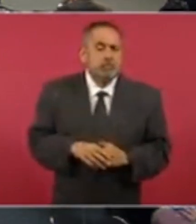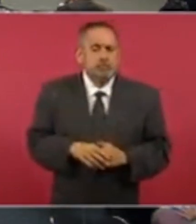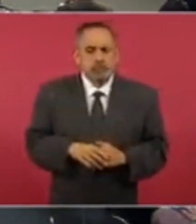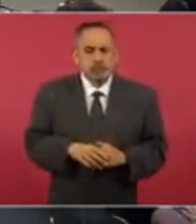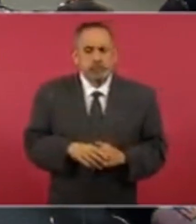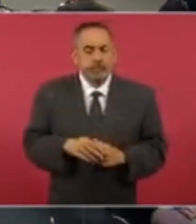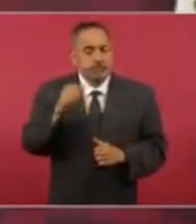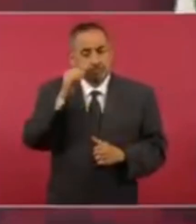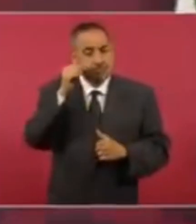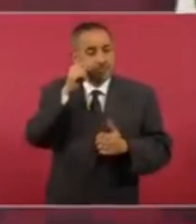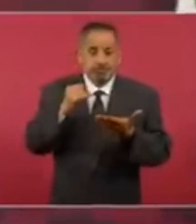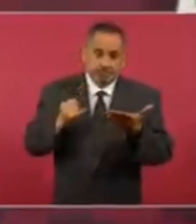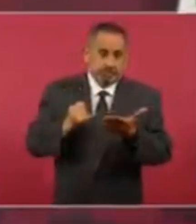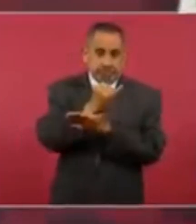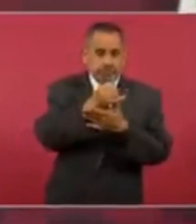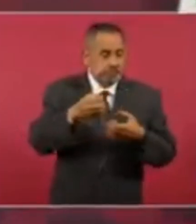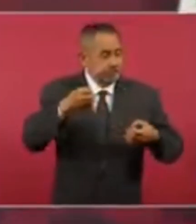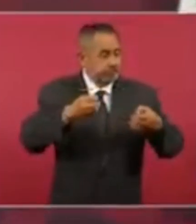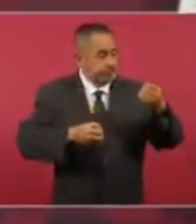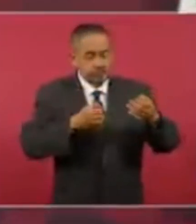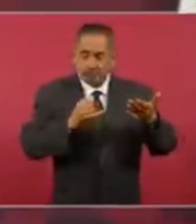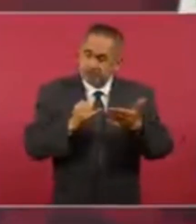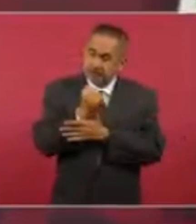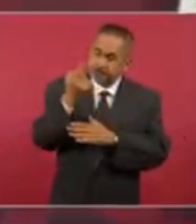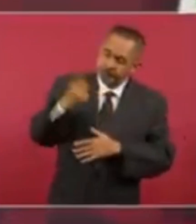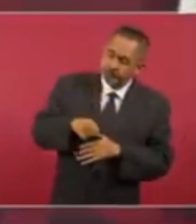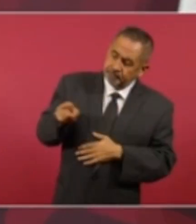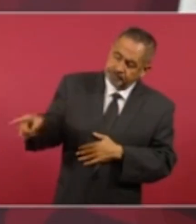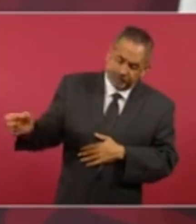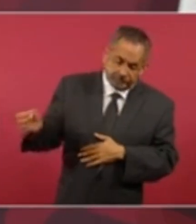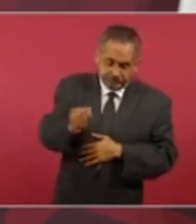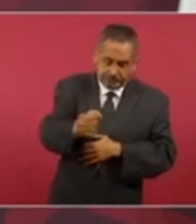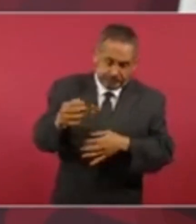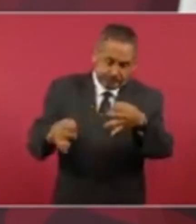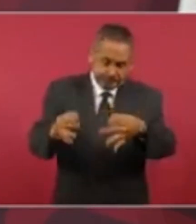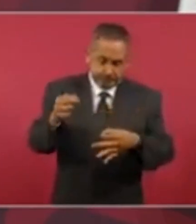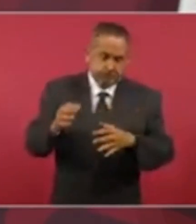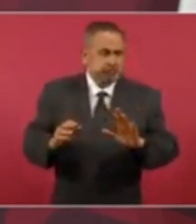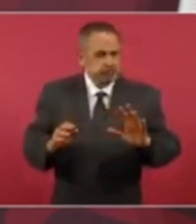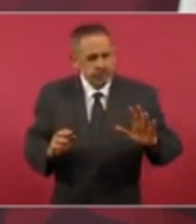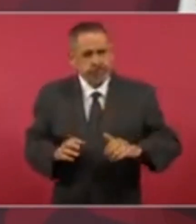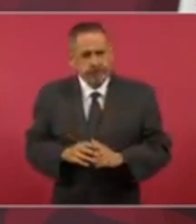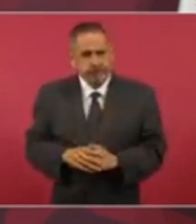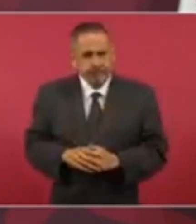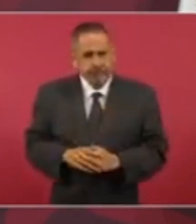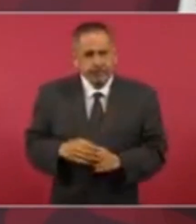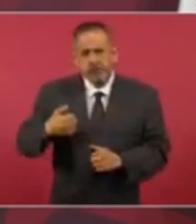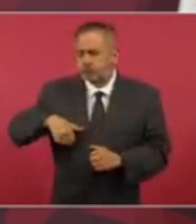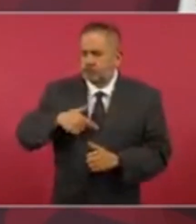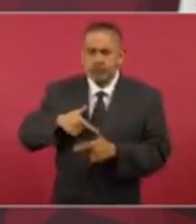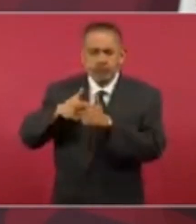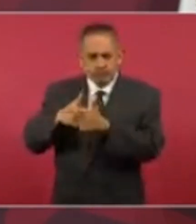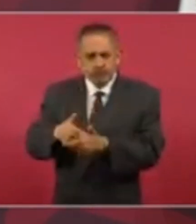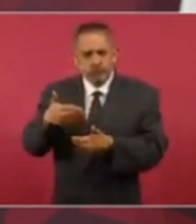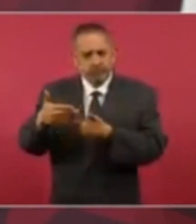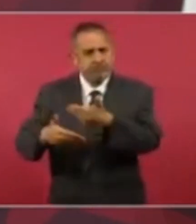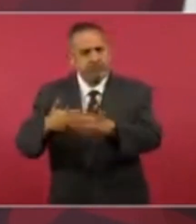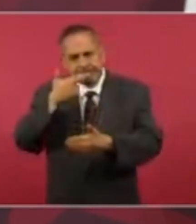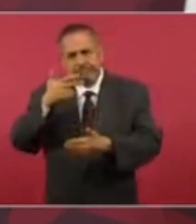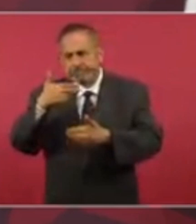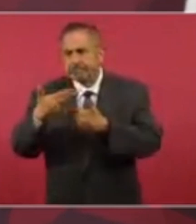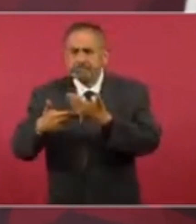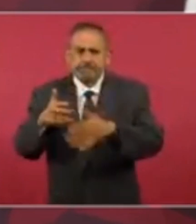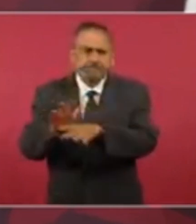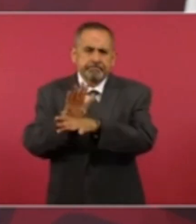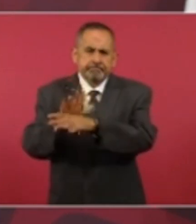determinación del juez y vamos a seguir mejorando todo